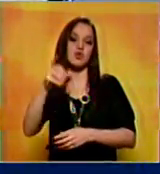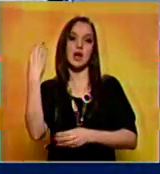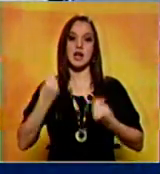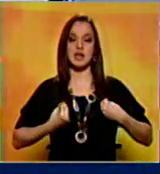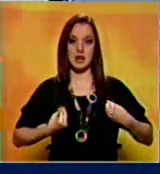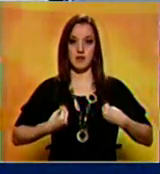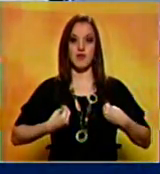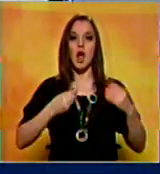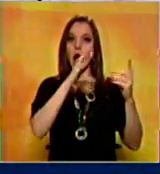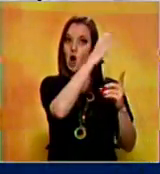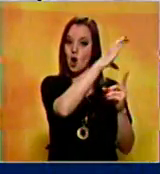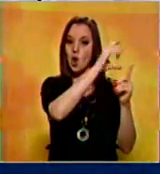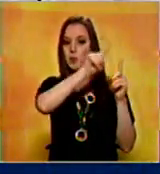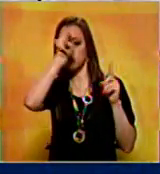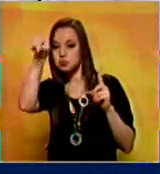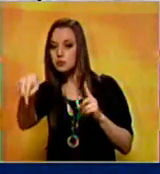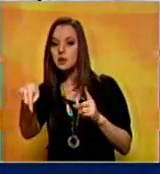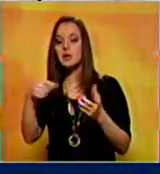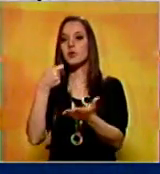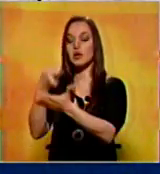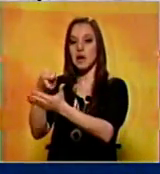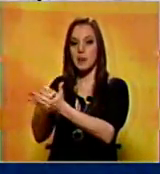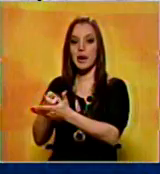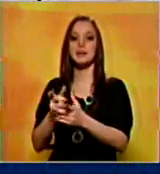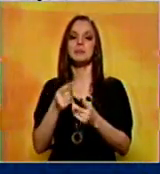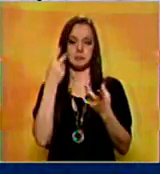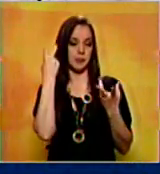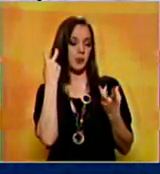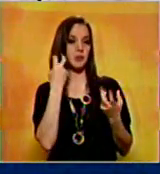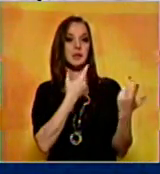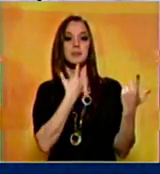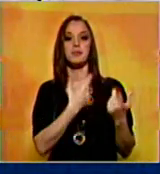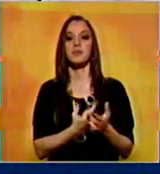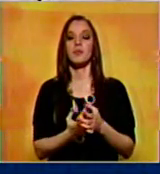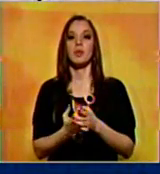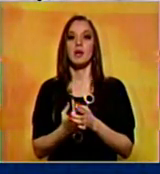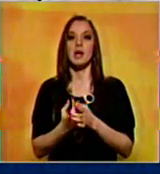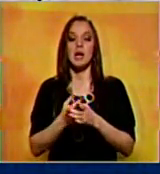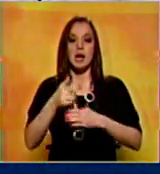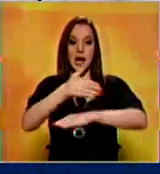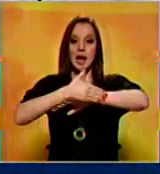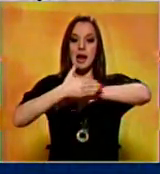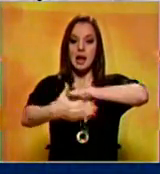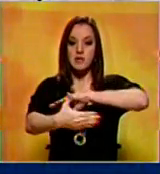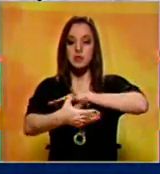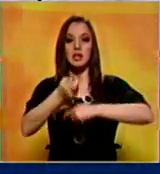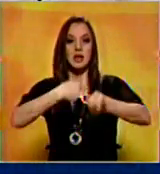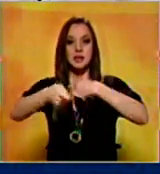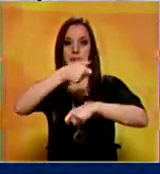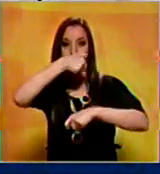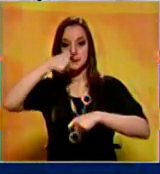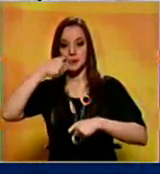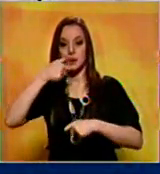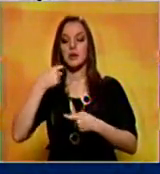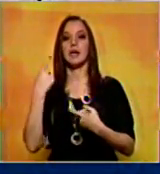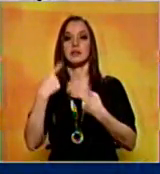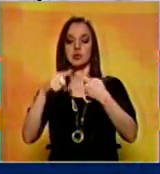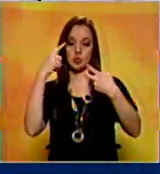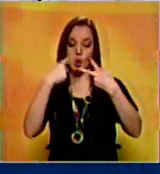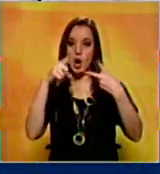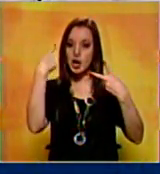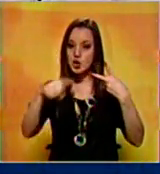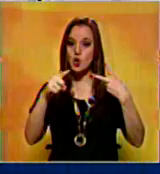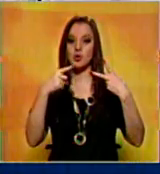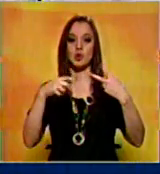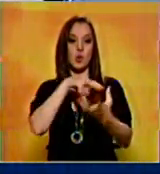nacional, la criminalidad en la frontera, los grupos armados ilegales, narcotráfico, y ahí la